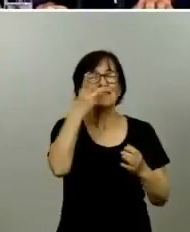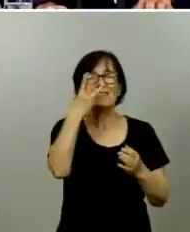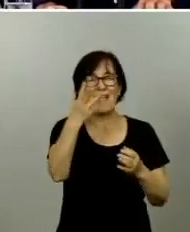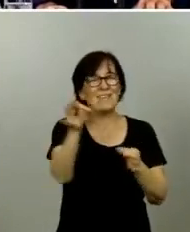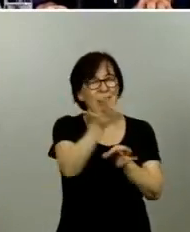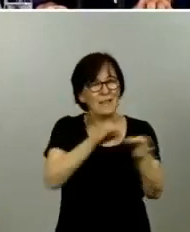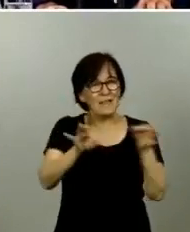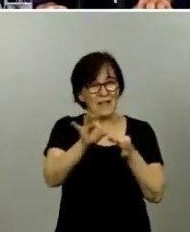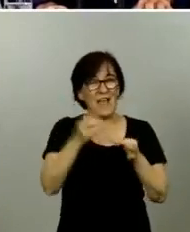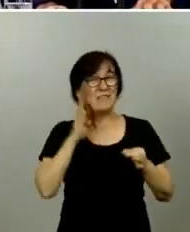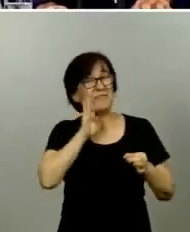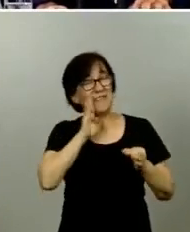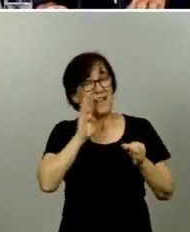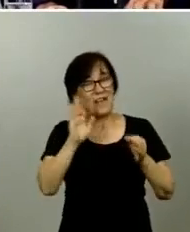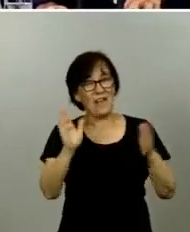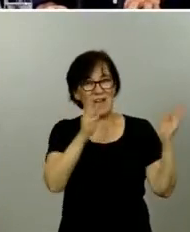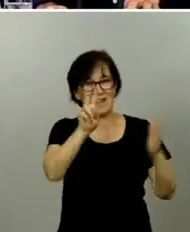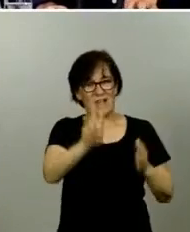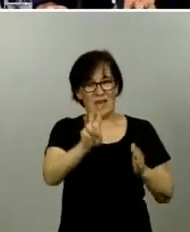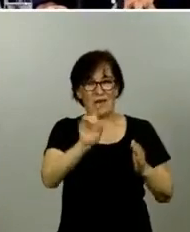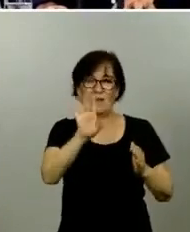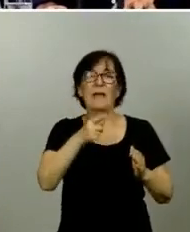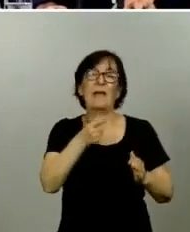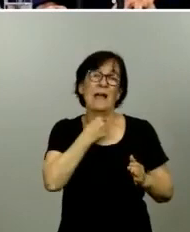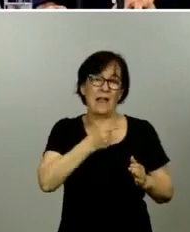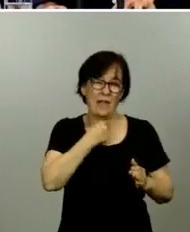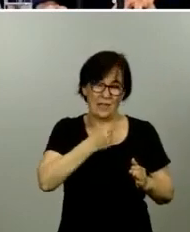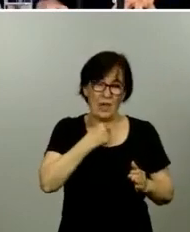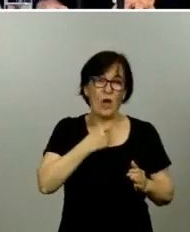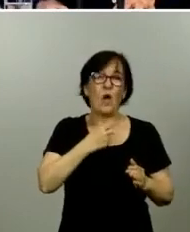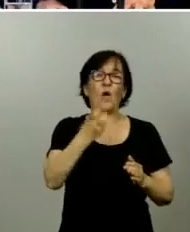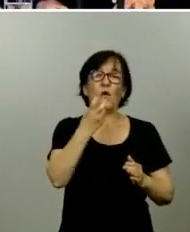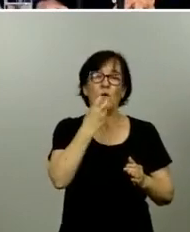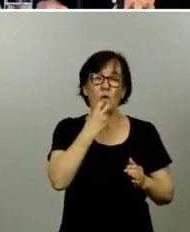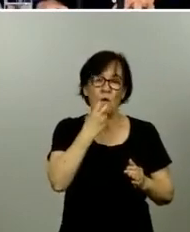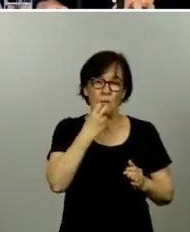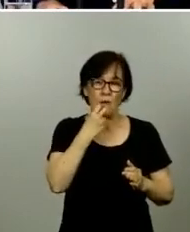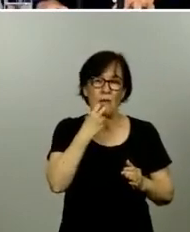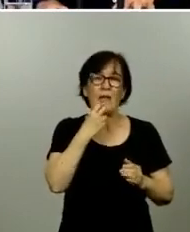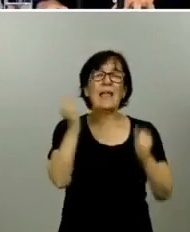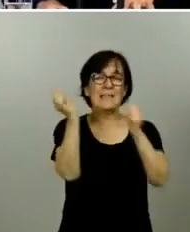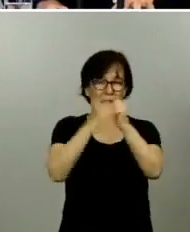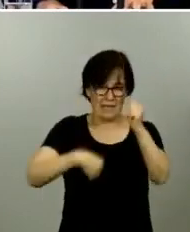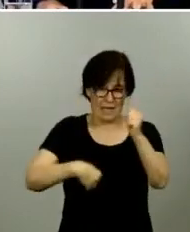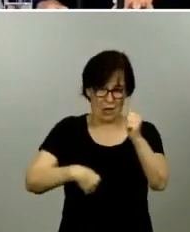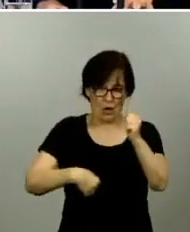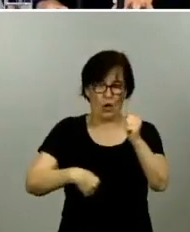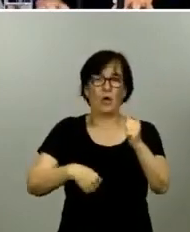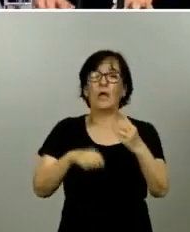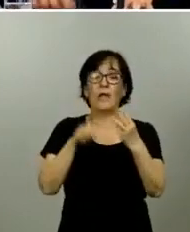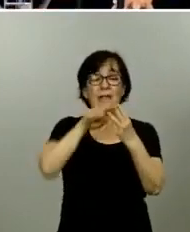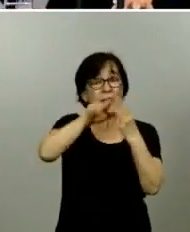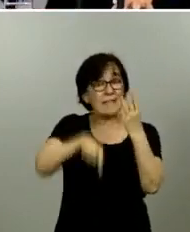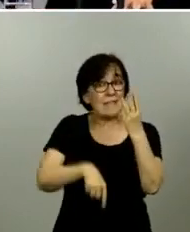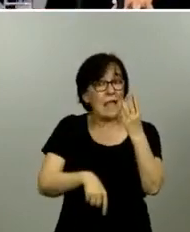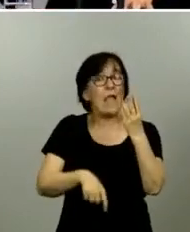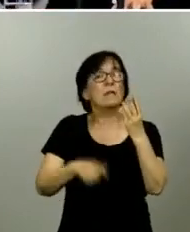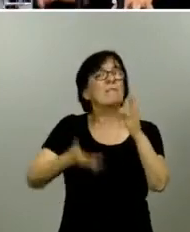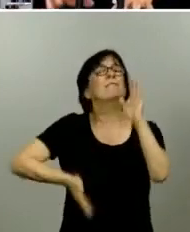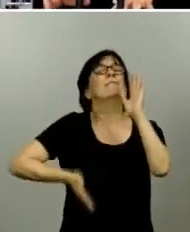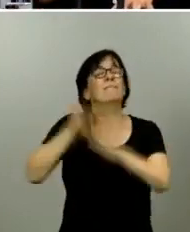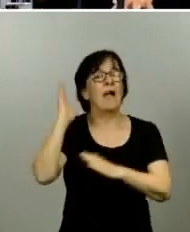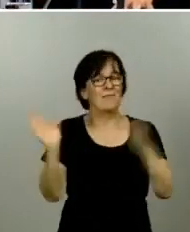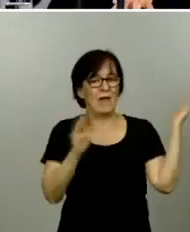en fase 2 desde hacía ya 15 días, La Graciosa, Gomera y El Hierro. Son las islas que pasan a fase 3, son